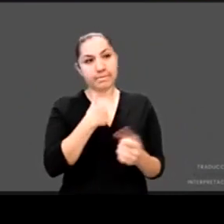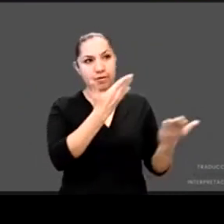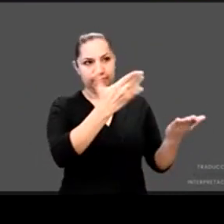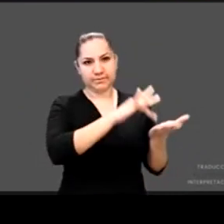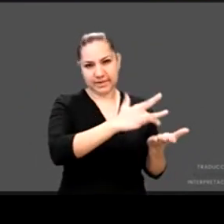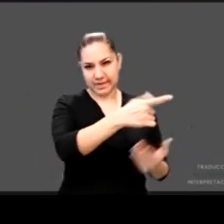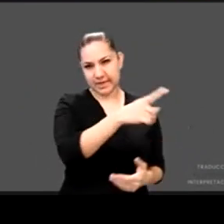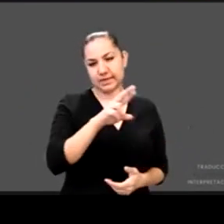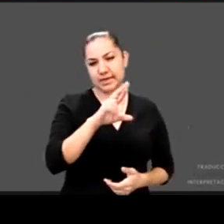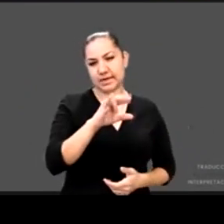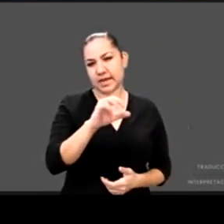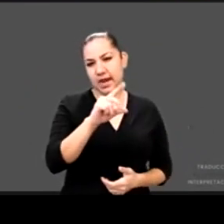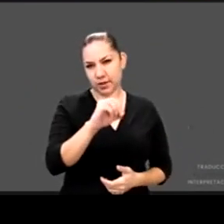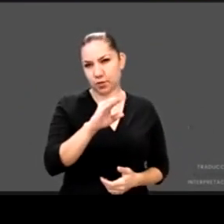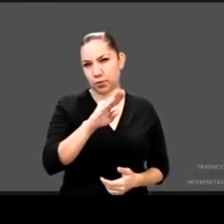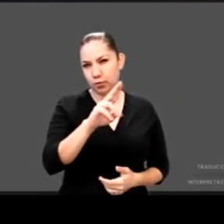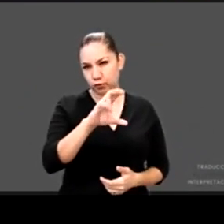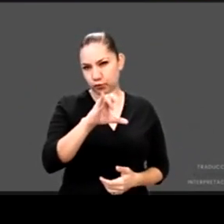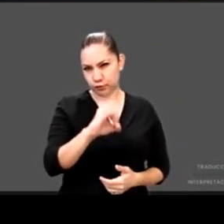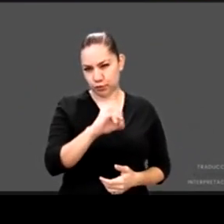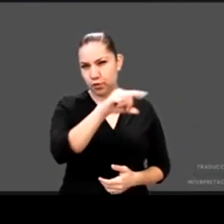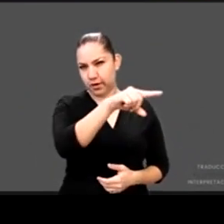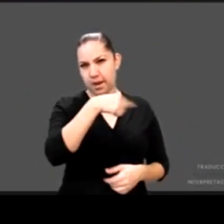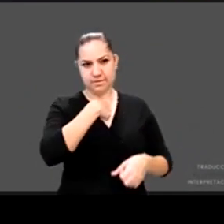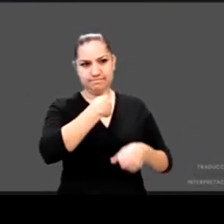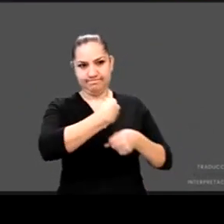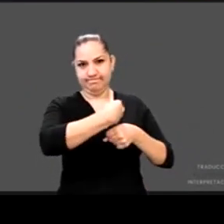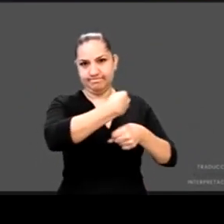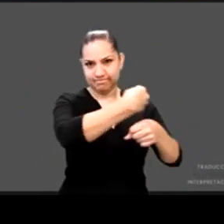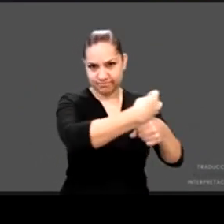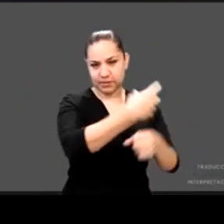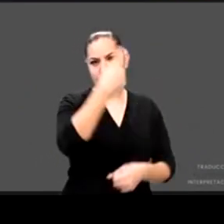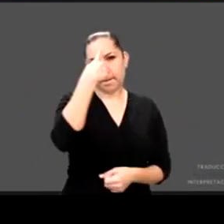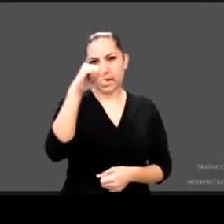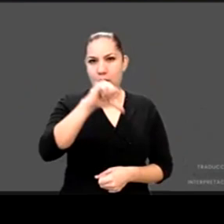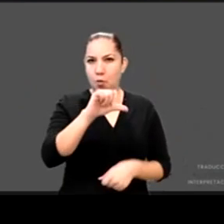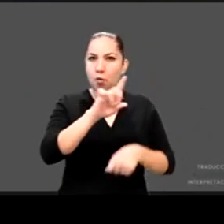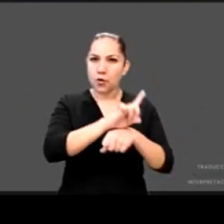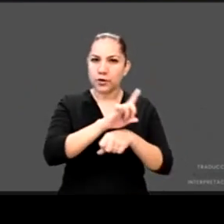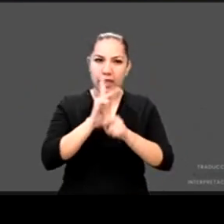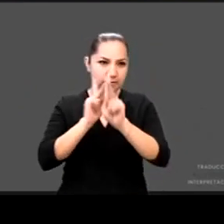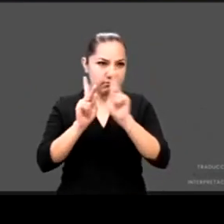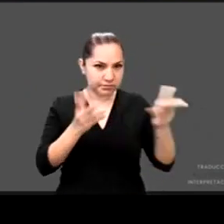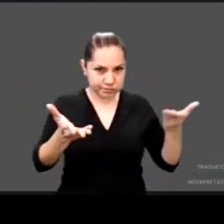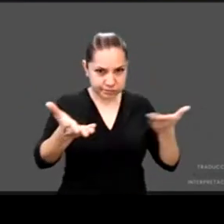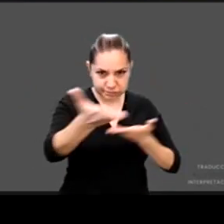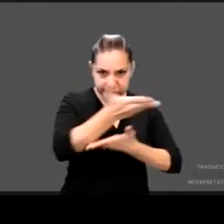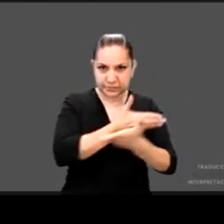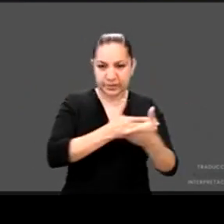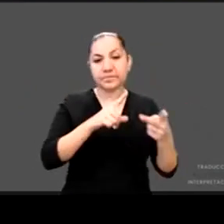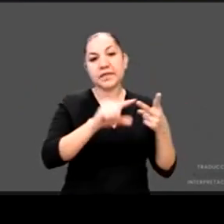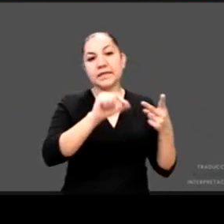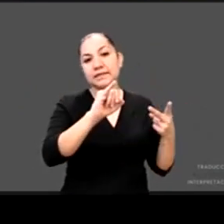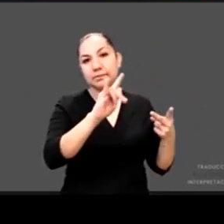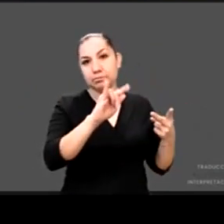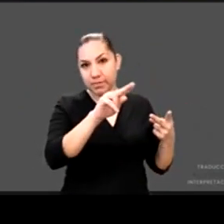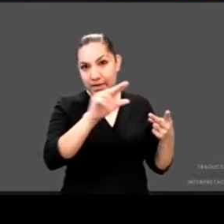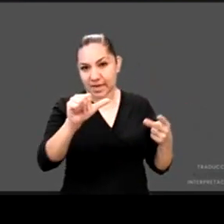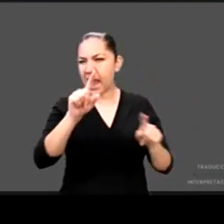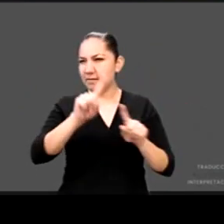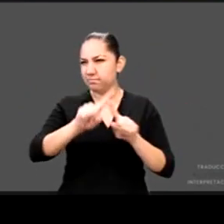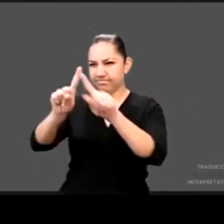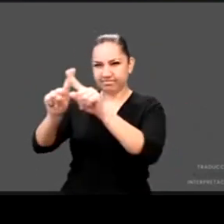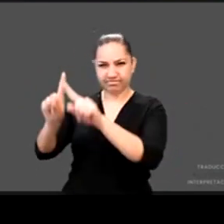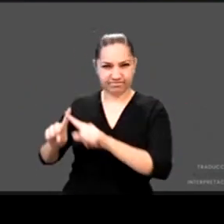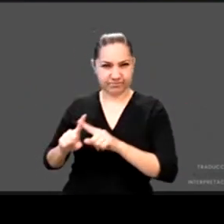me invitó a estar este día aquí, al CIPINA y a todas las organizaciones que convocan. Voy a